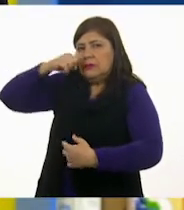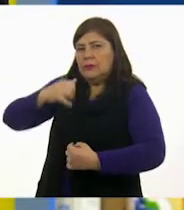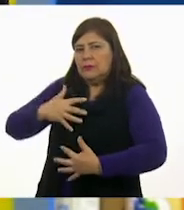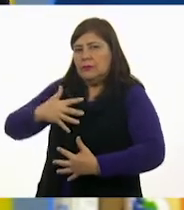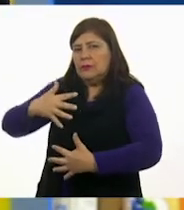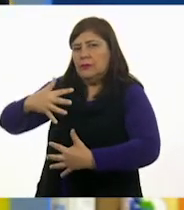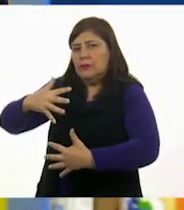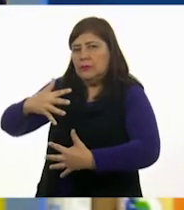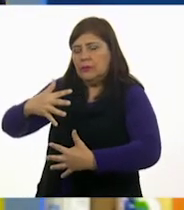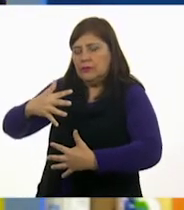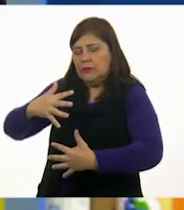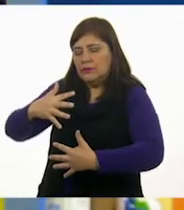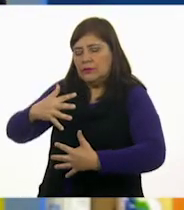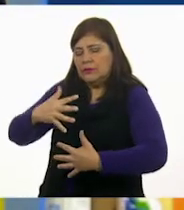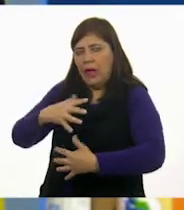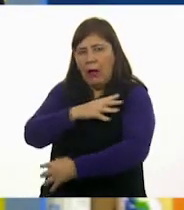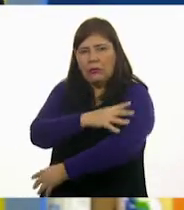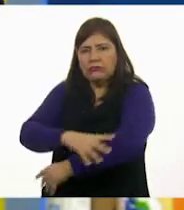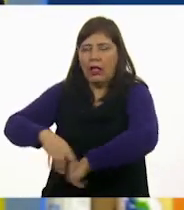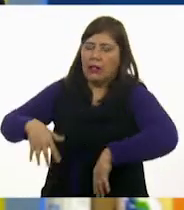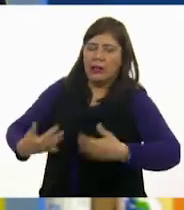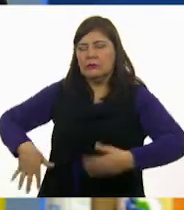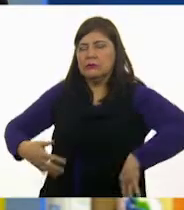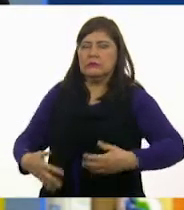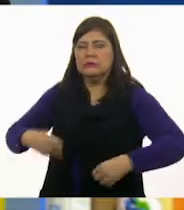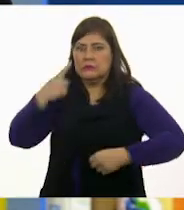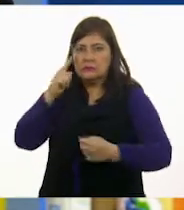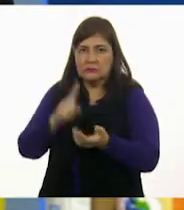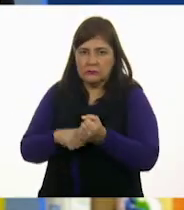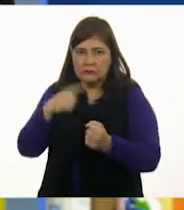Ahora relaja tus brazos y bájalos.